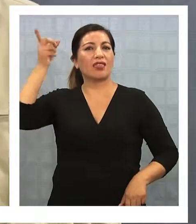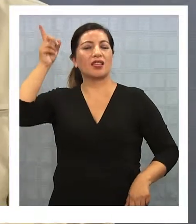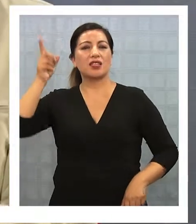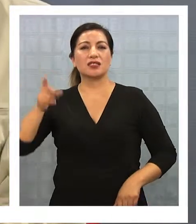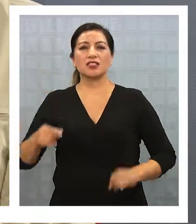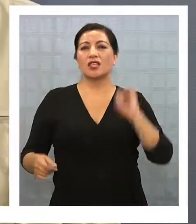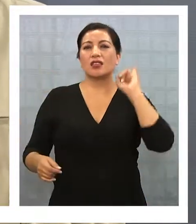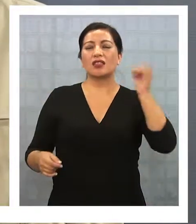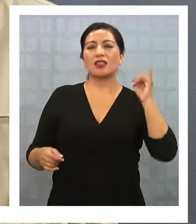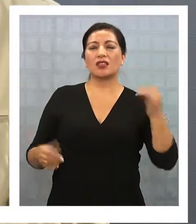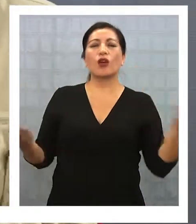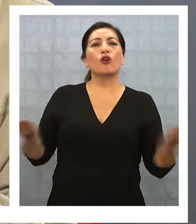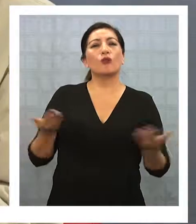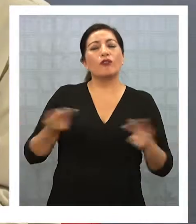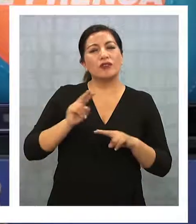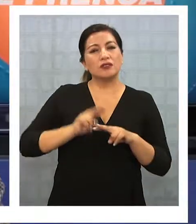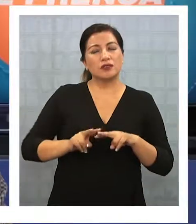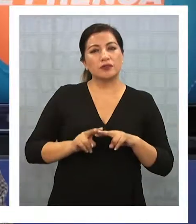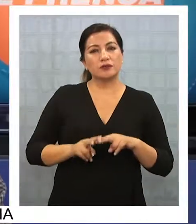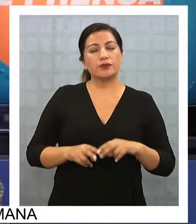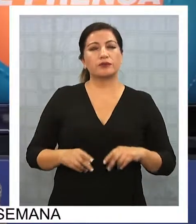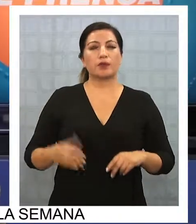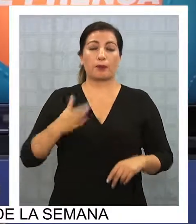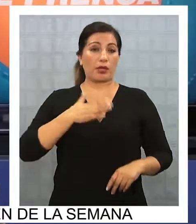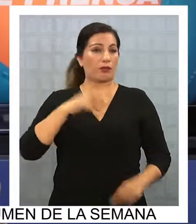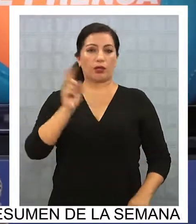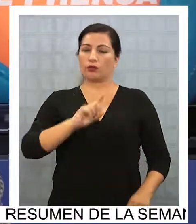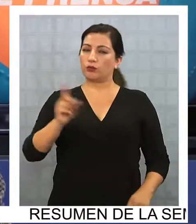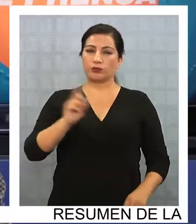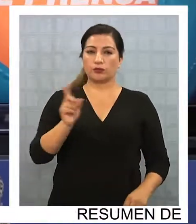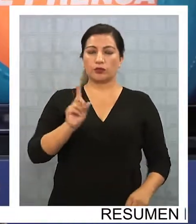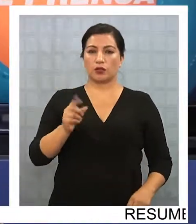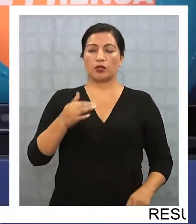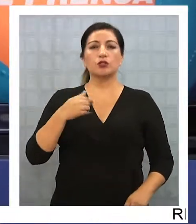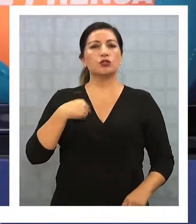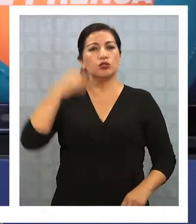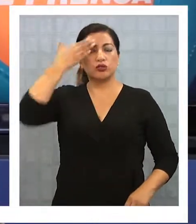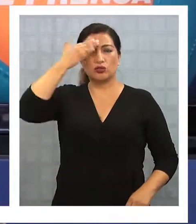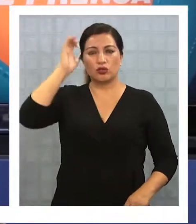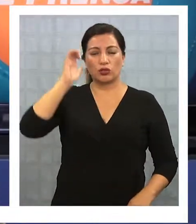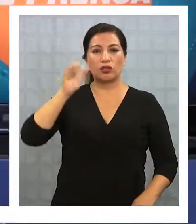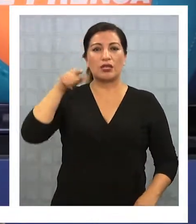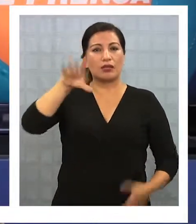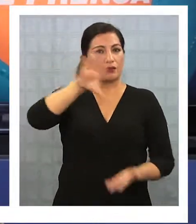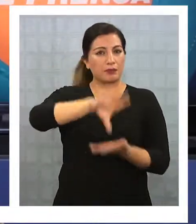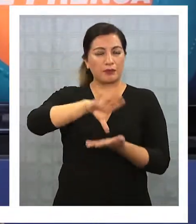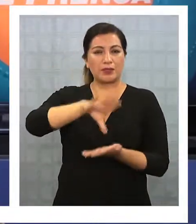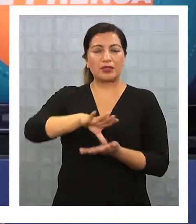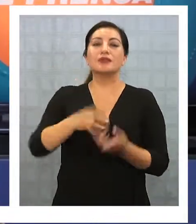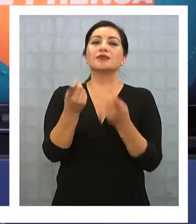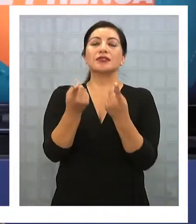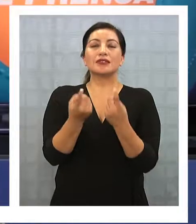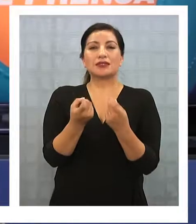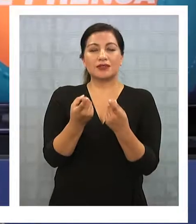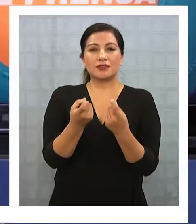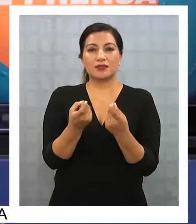progresista el Frente Amplio ¿es una opción para ti eventualmente? no, para mí no para mí no porque yo creo que el país necesita y